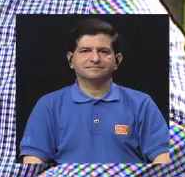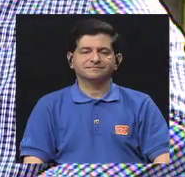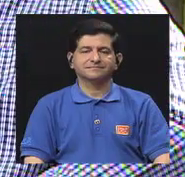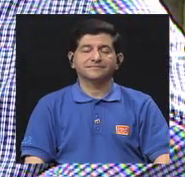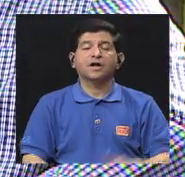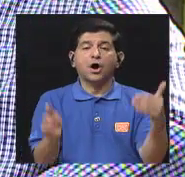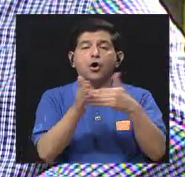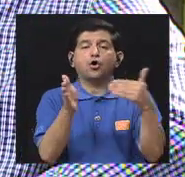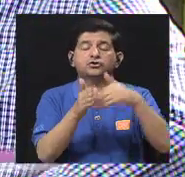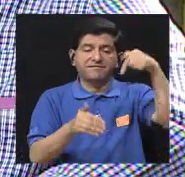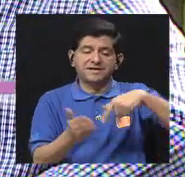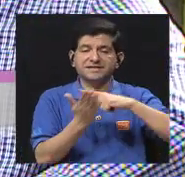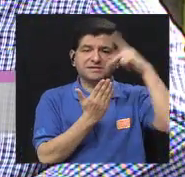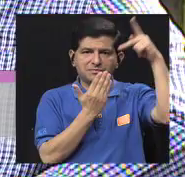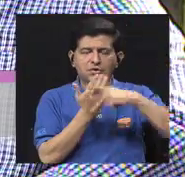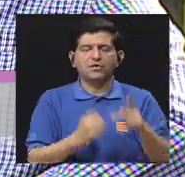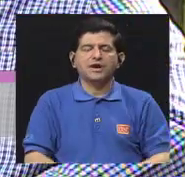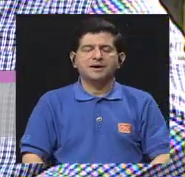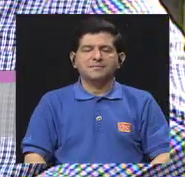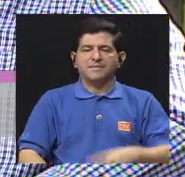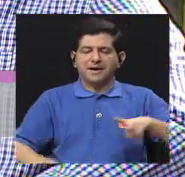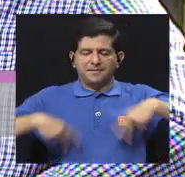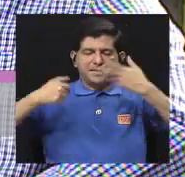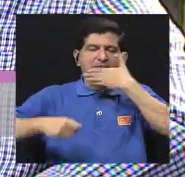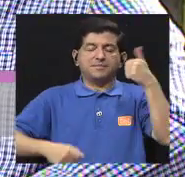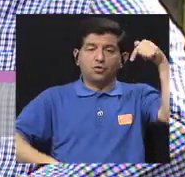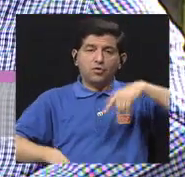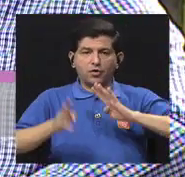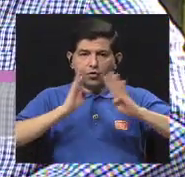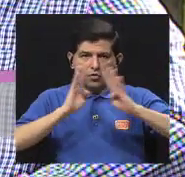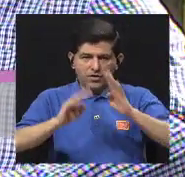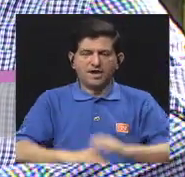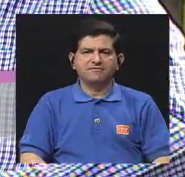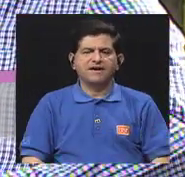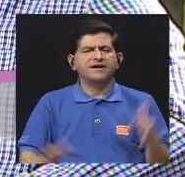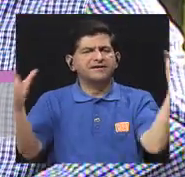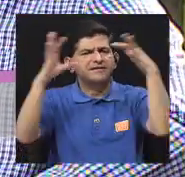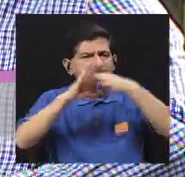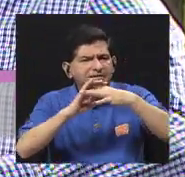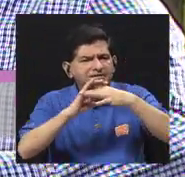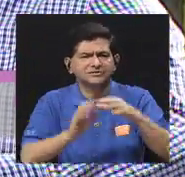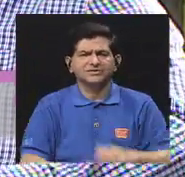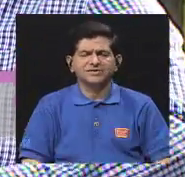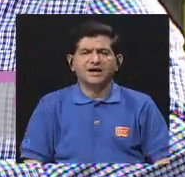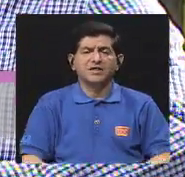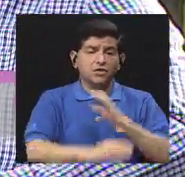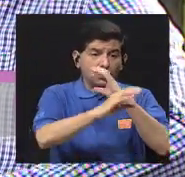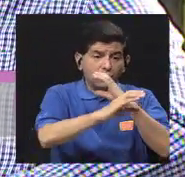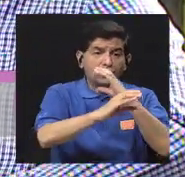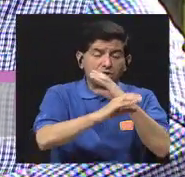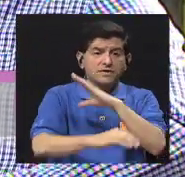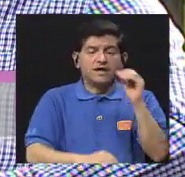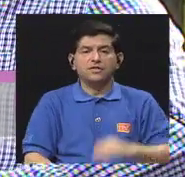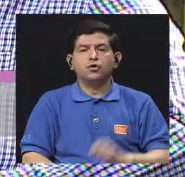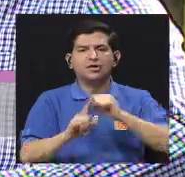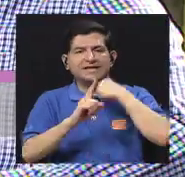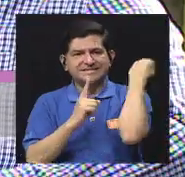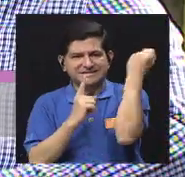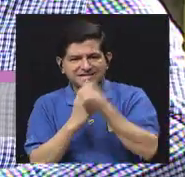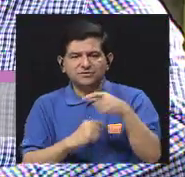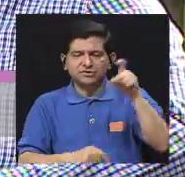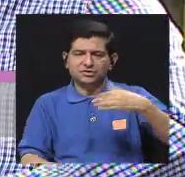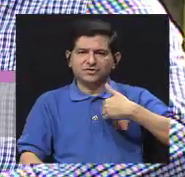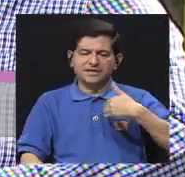Estamos de regreso en su programa Vivir Mejor y el día de hoy conversando acerca de los cuidados y las condiciones